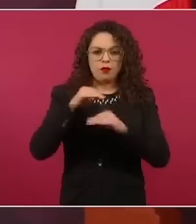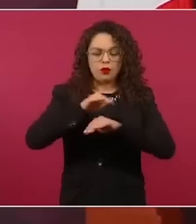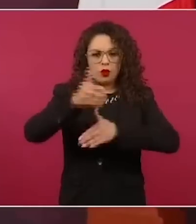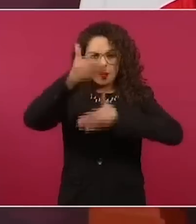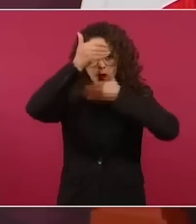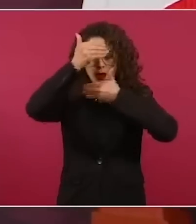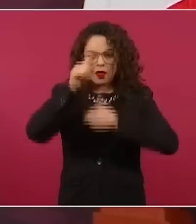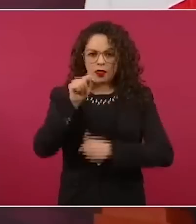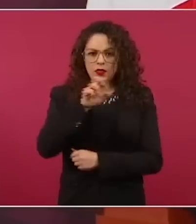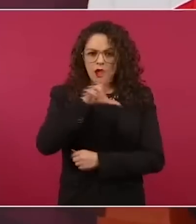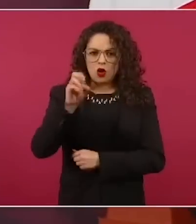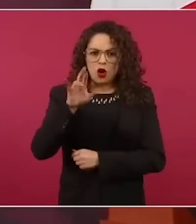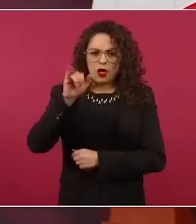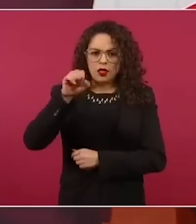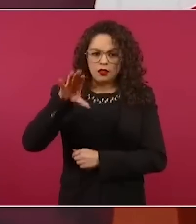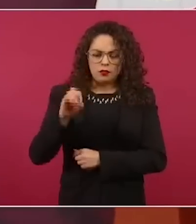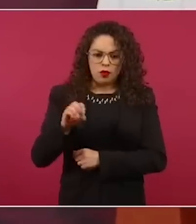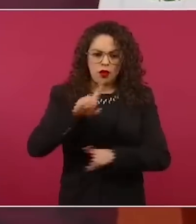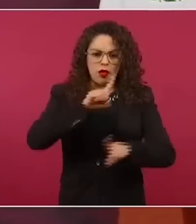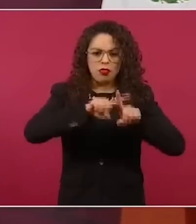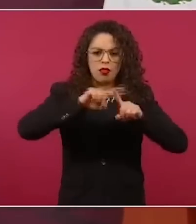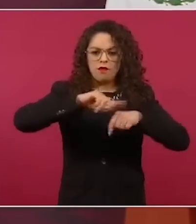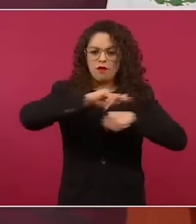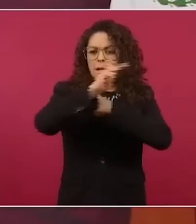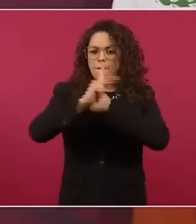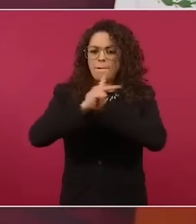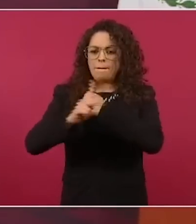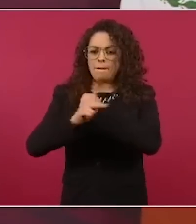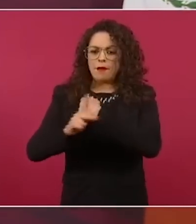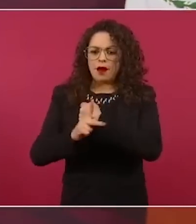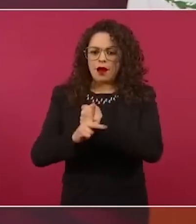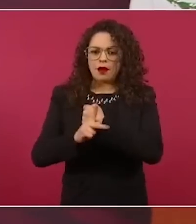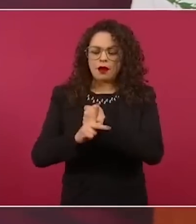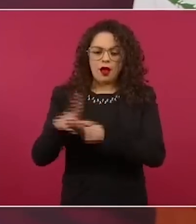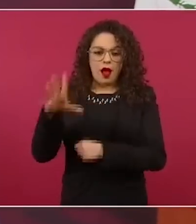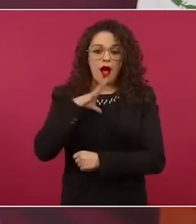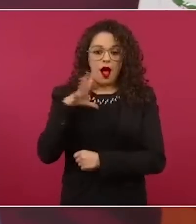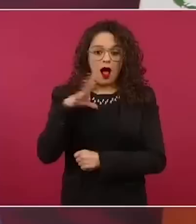de cooperación con diversos países en esa materia.